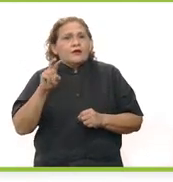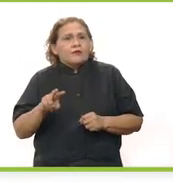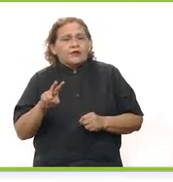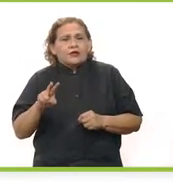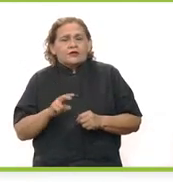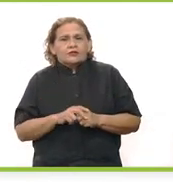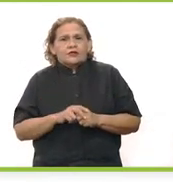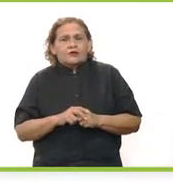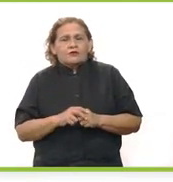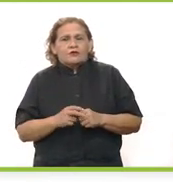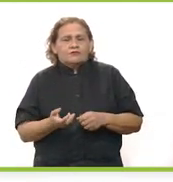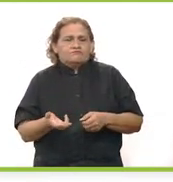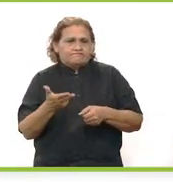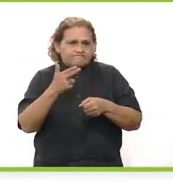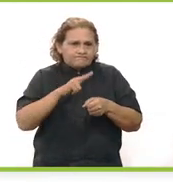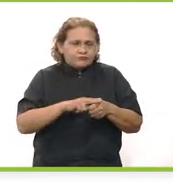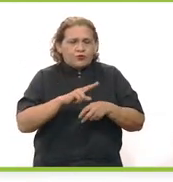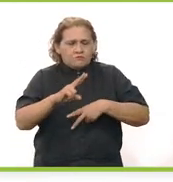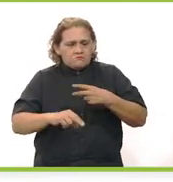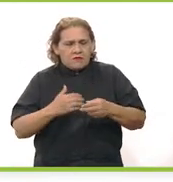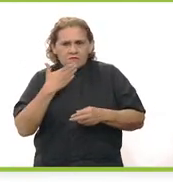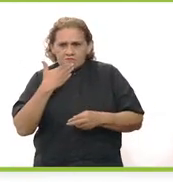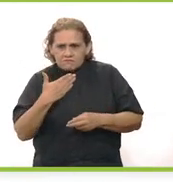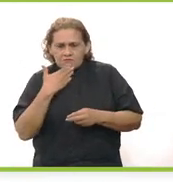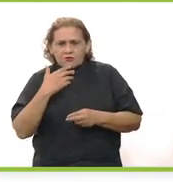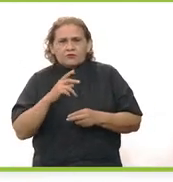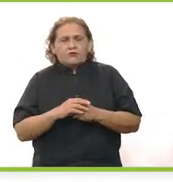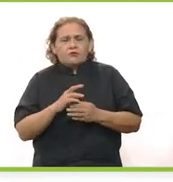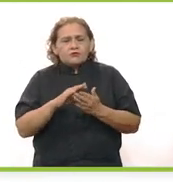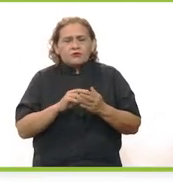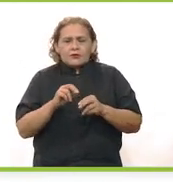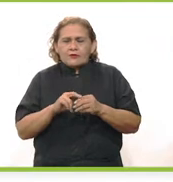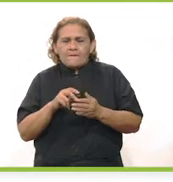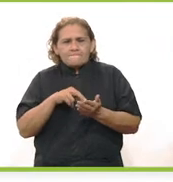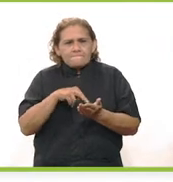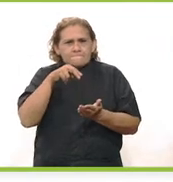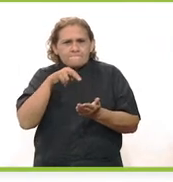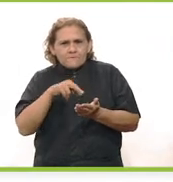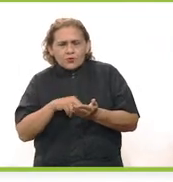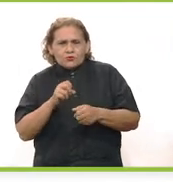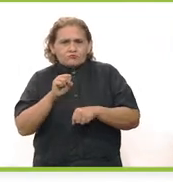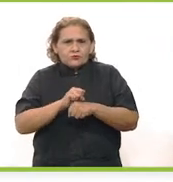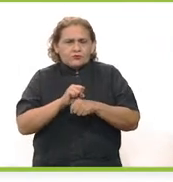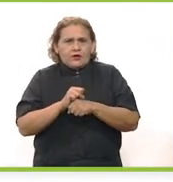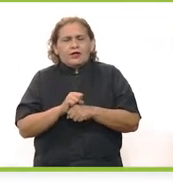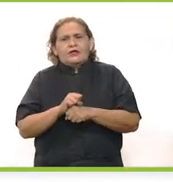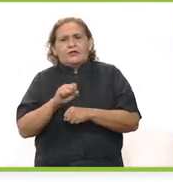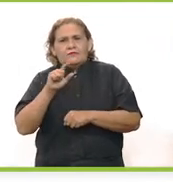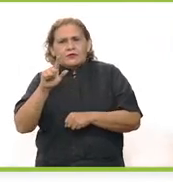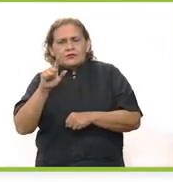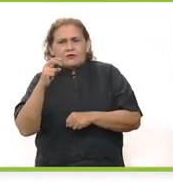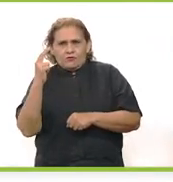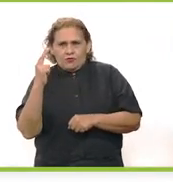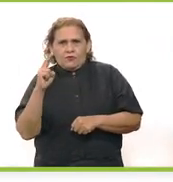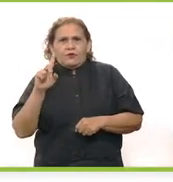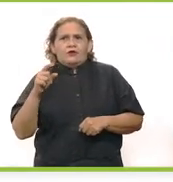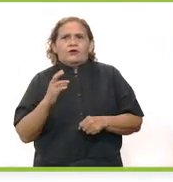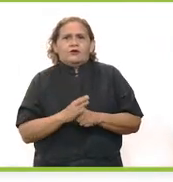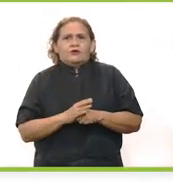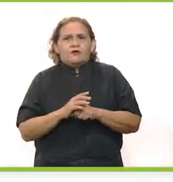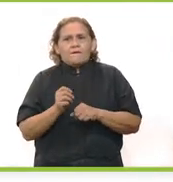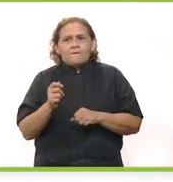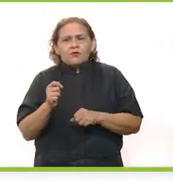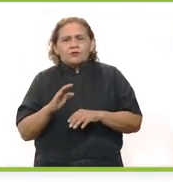pantalla. La verdad es que en el tema de los ingresos diarios, vamos muy bien, tuvimos un pequeño brinquito en la semana del 17 de